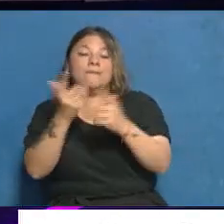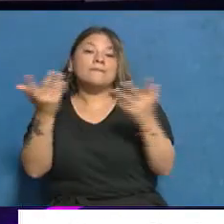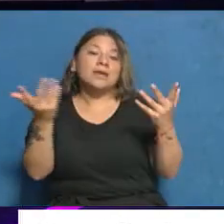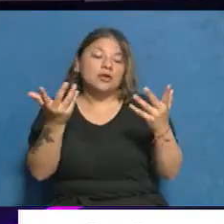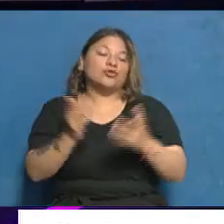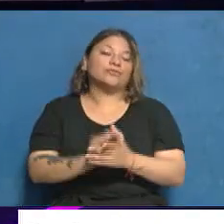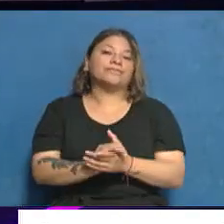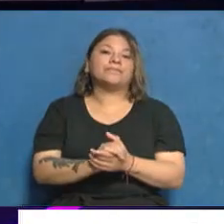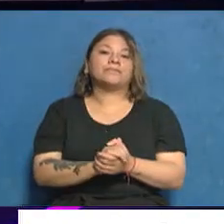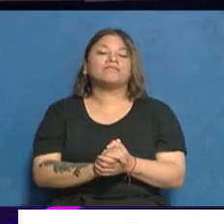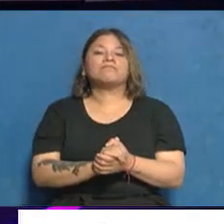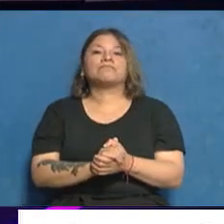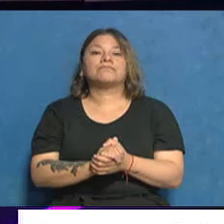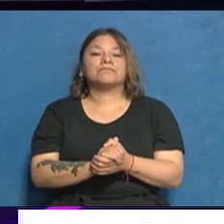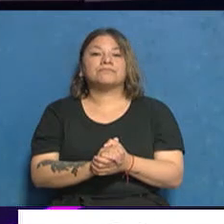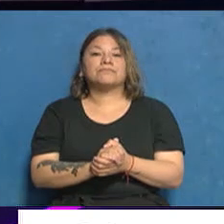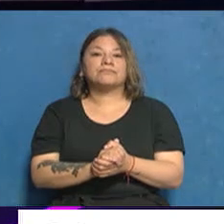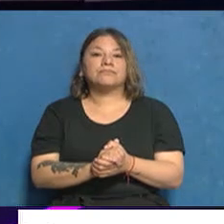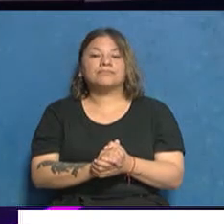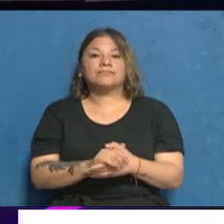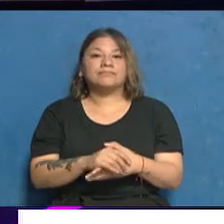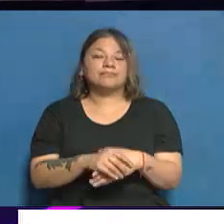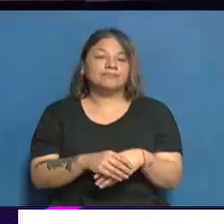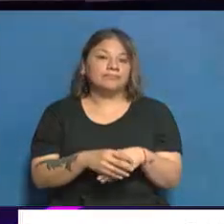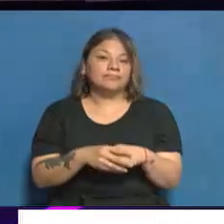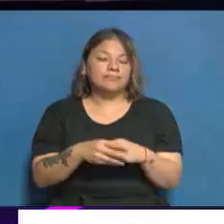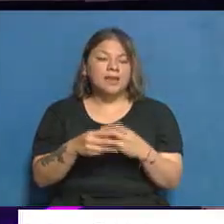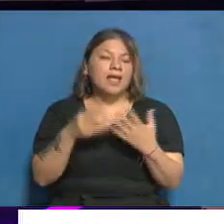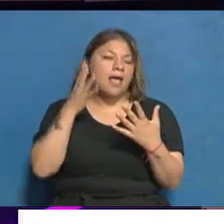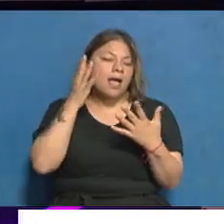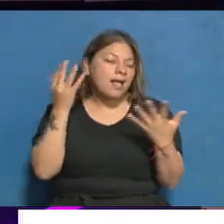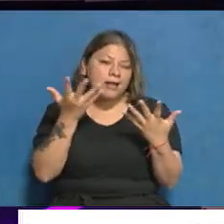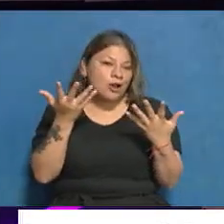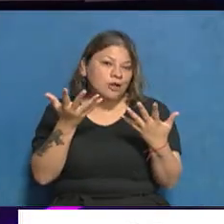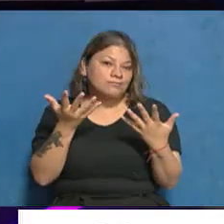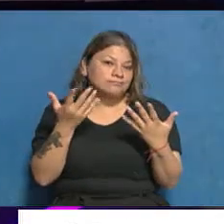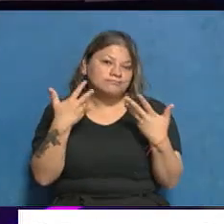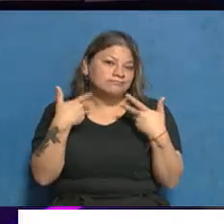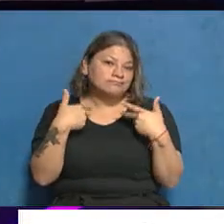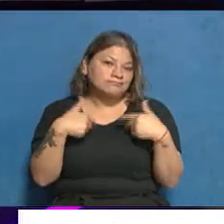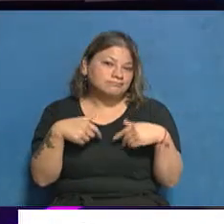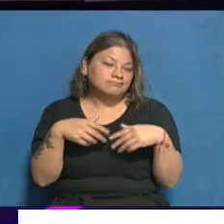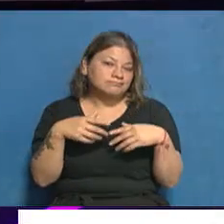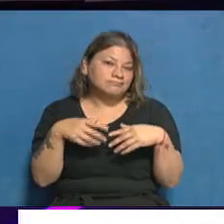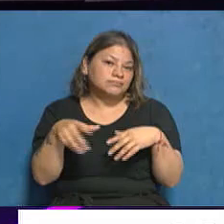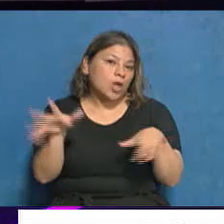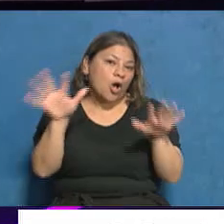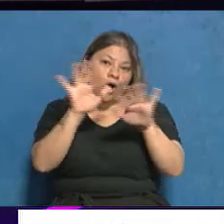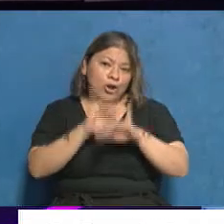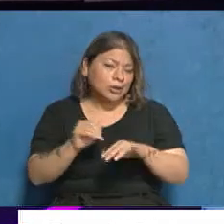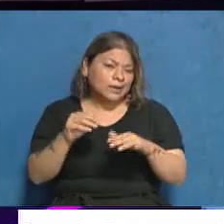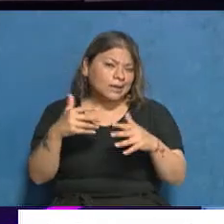Pero evidentemente estamos hablando de algo que sucede en el día a día bajo las